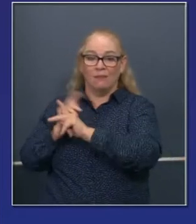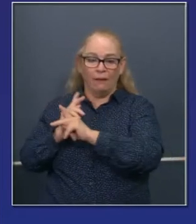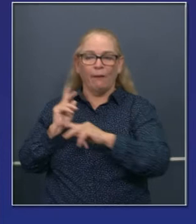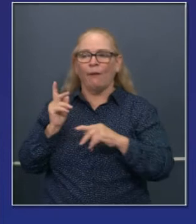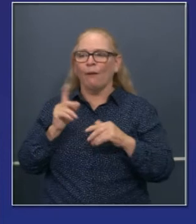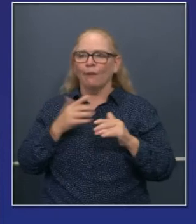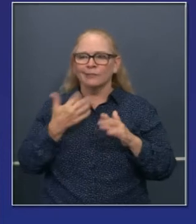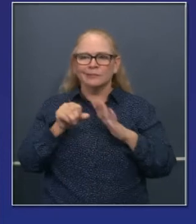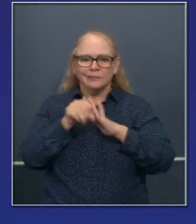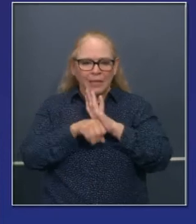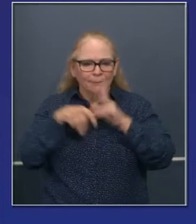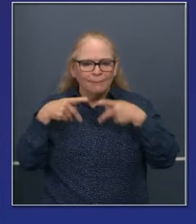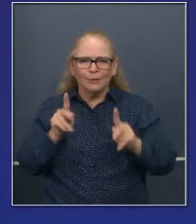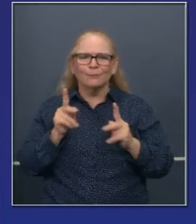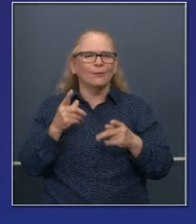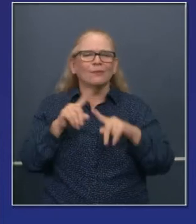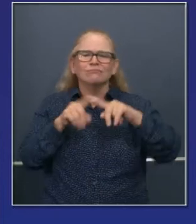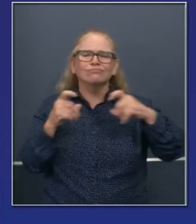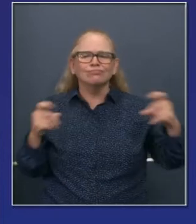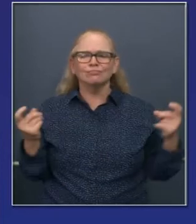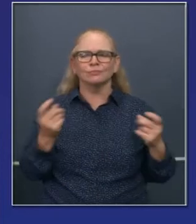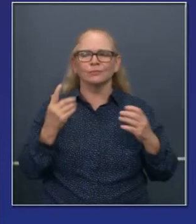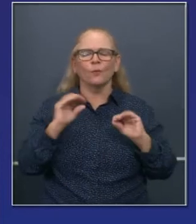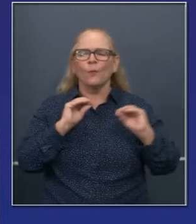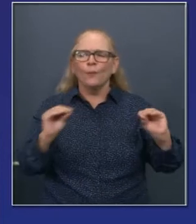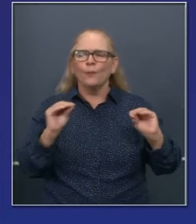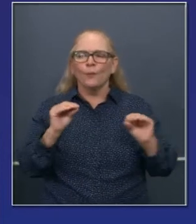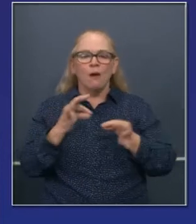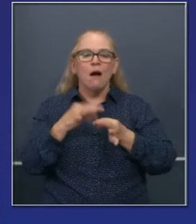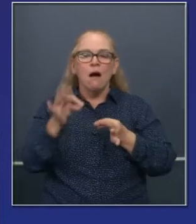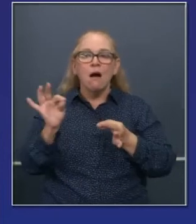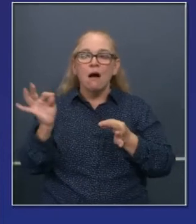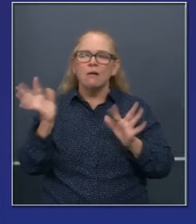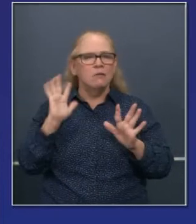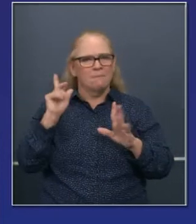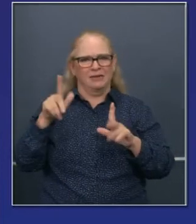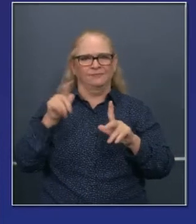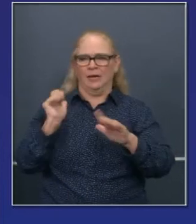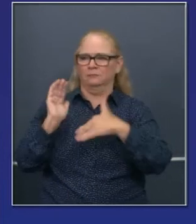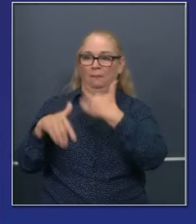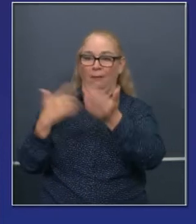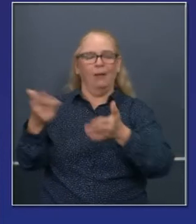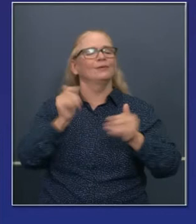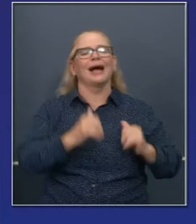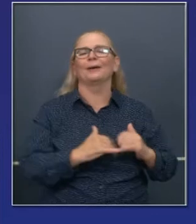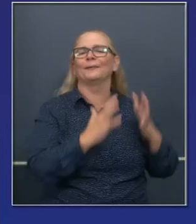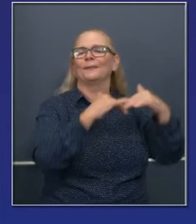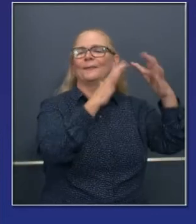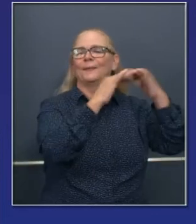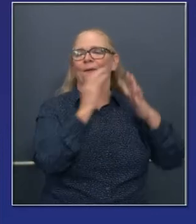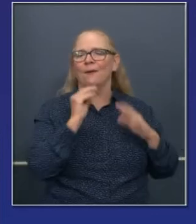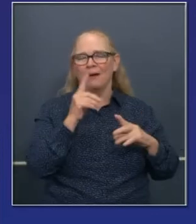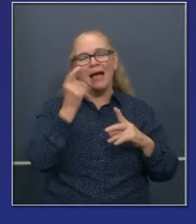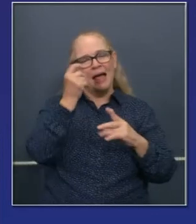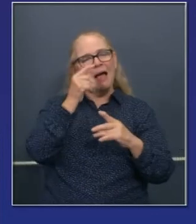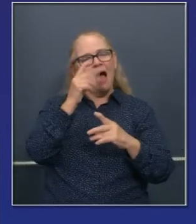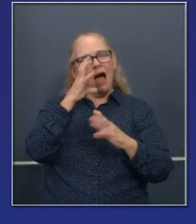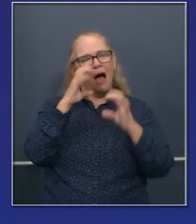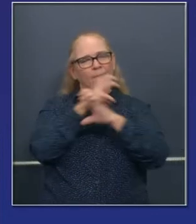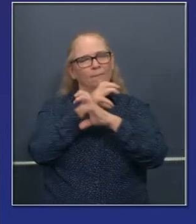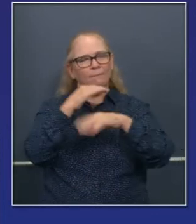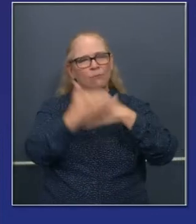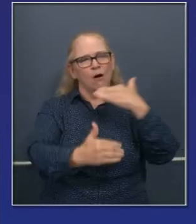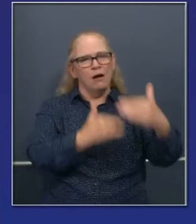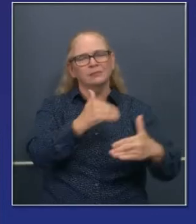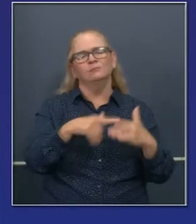regionales, de estado, local, todas las barreras hay que empezar a derrumbarlas. Y es mucho. Tenemos la obligación,